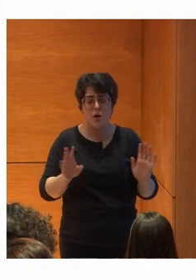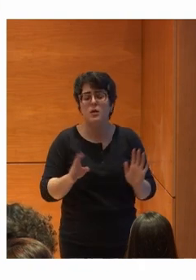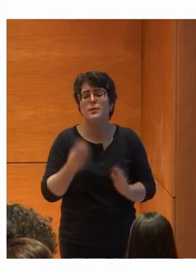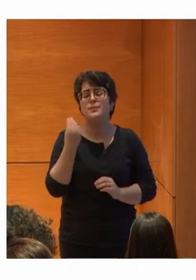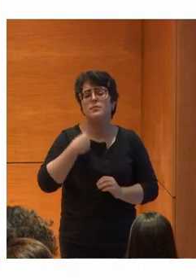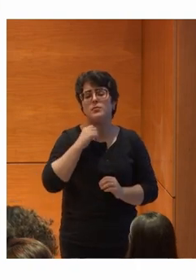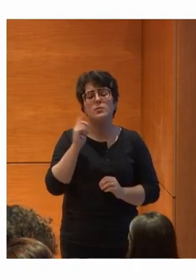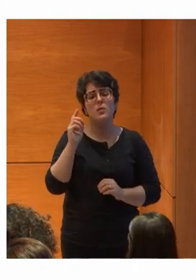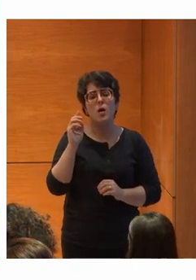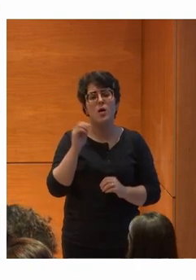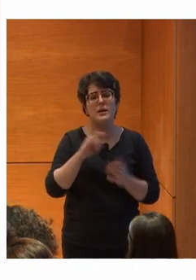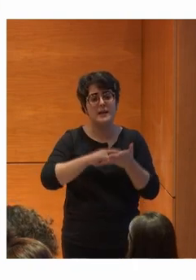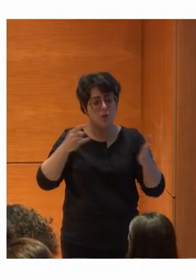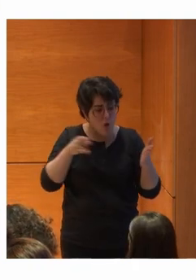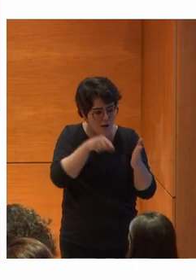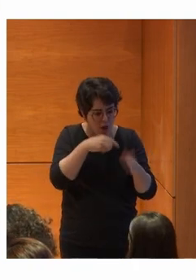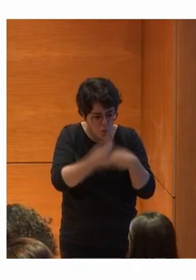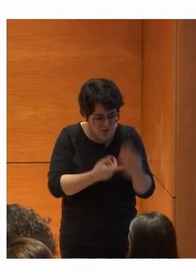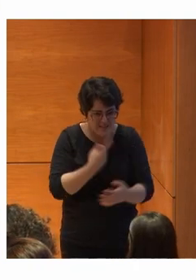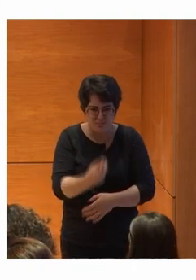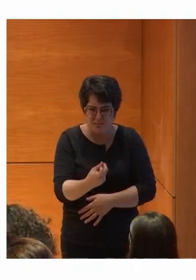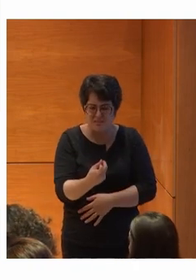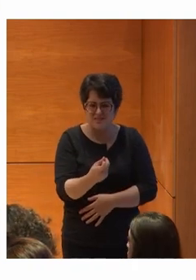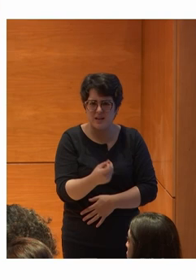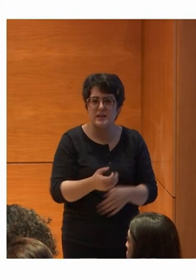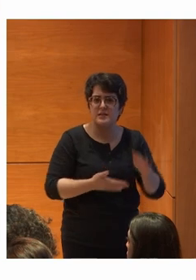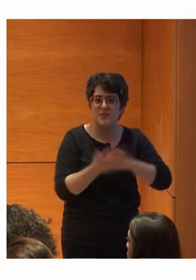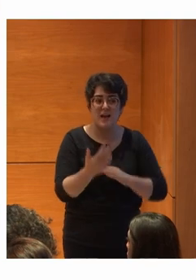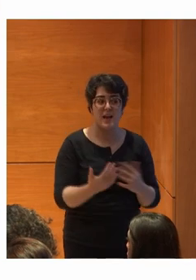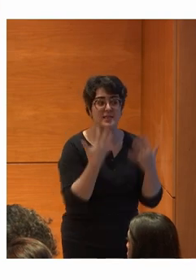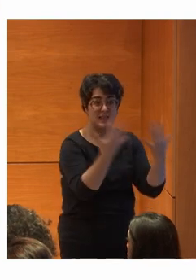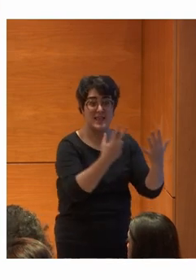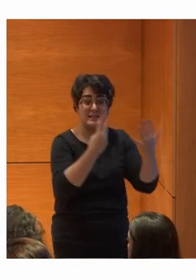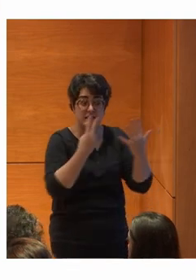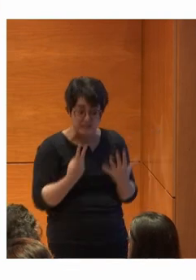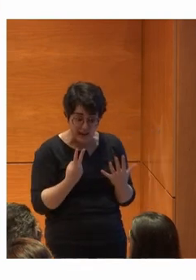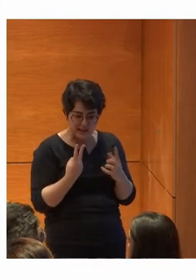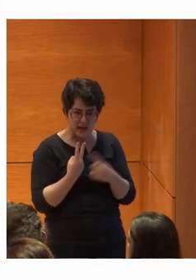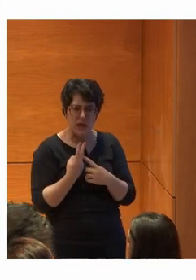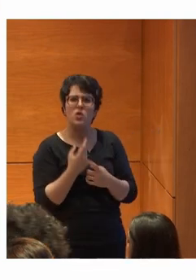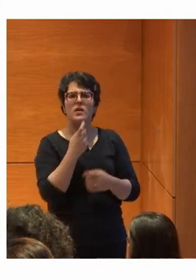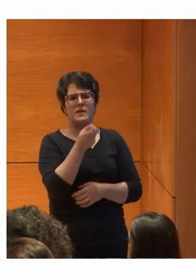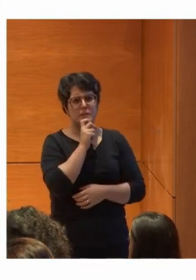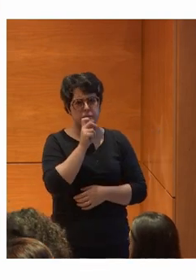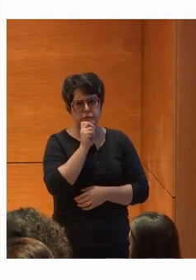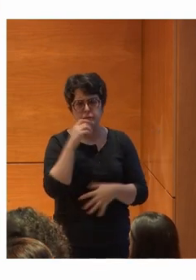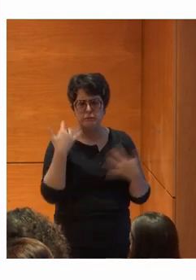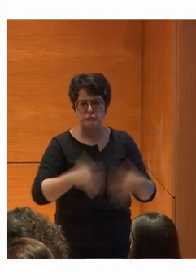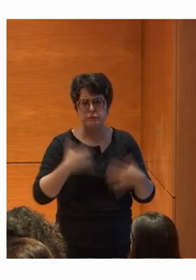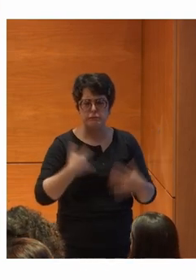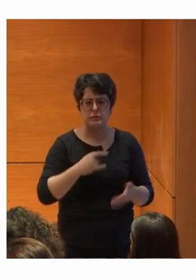Encuentra dificultad En el uso de la tecnología Es decir Siete de cada diez Encuentran dificultades En el uso A pesar de que la tecnología